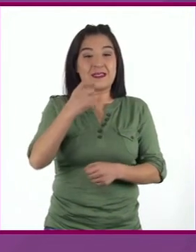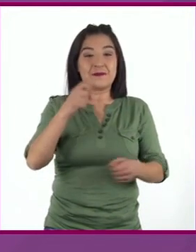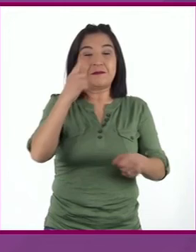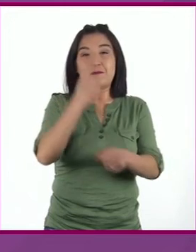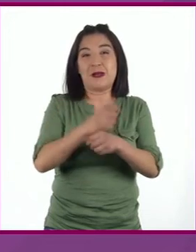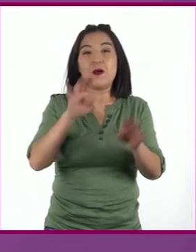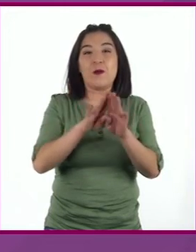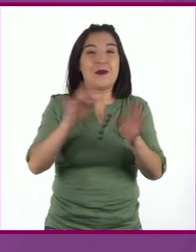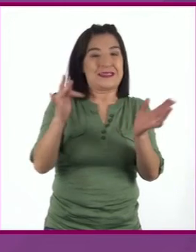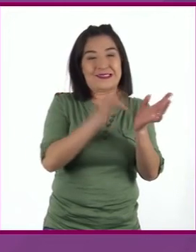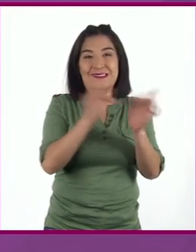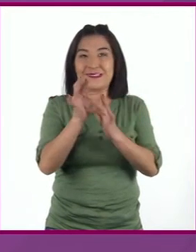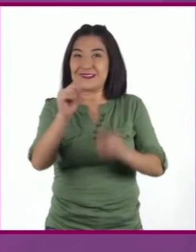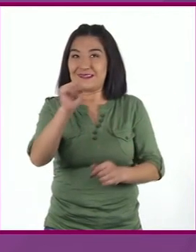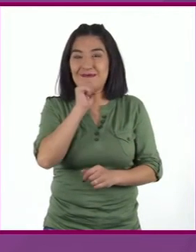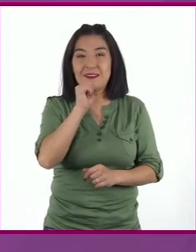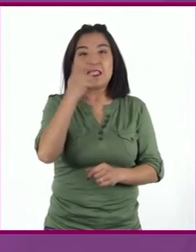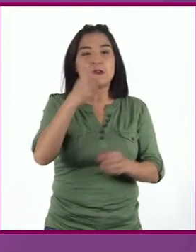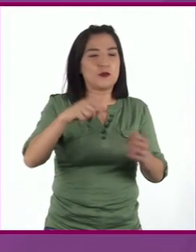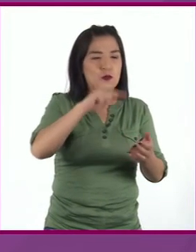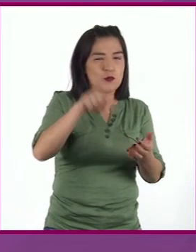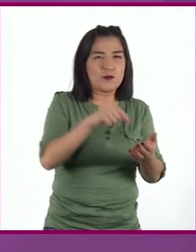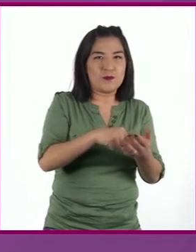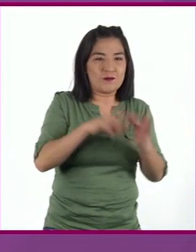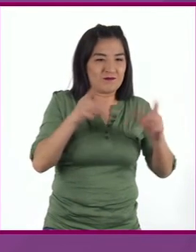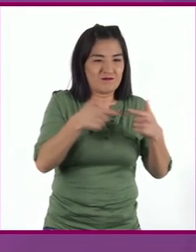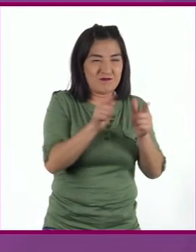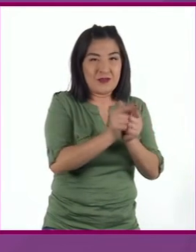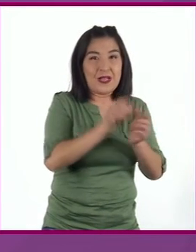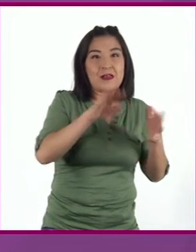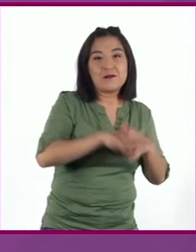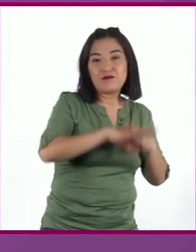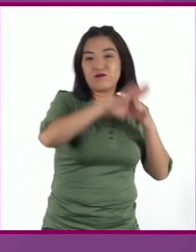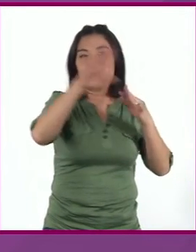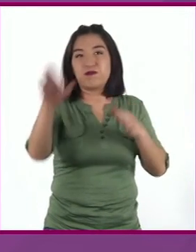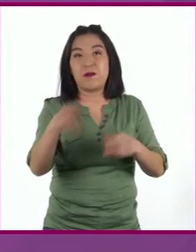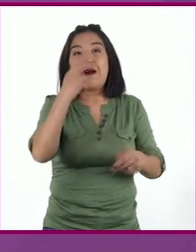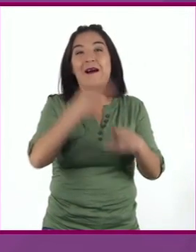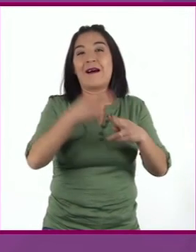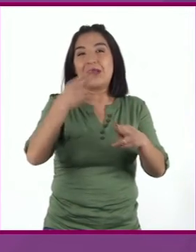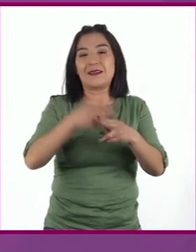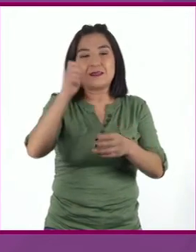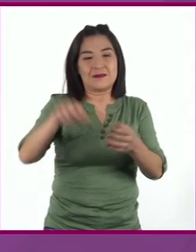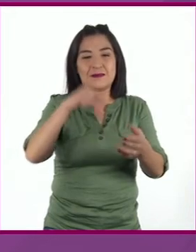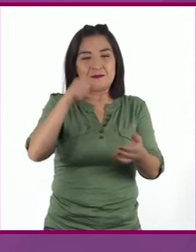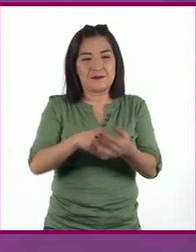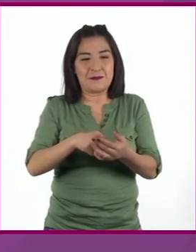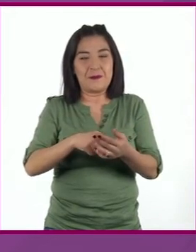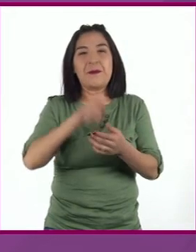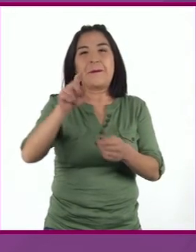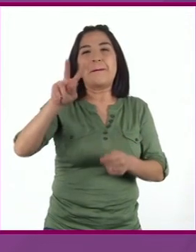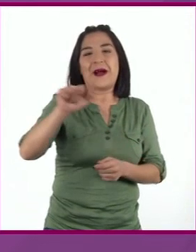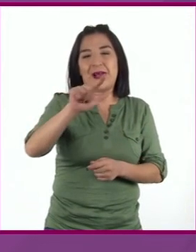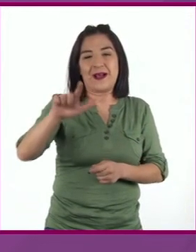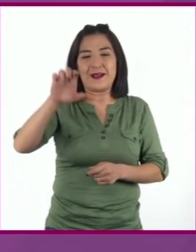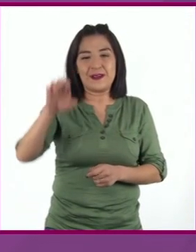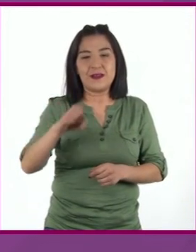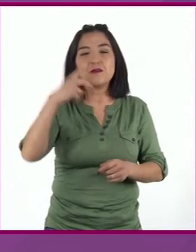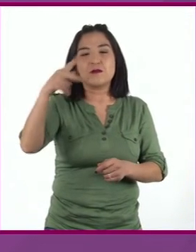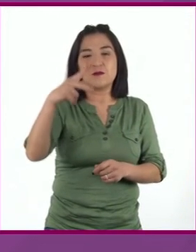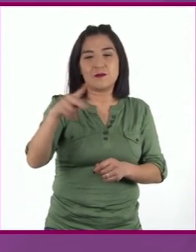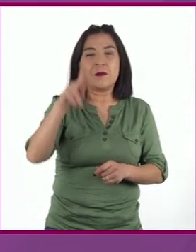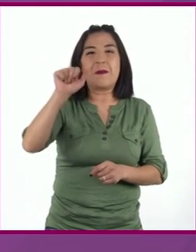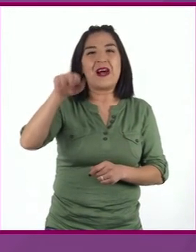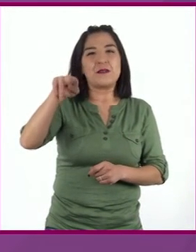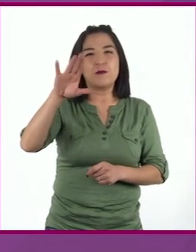antes de Cristo, un grupo emigra hacia la costa del Golfo Hasta las cercanías del Valle de Pánuco Donde desarrolla su cultura